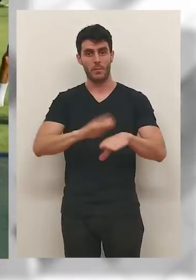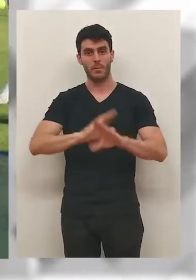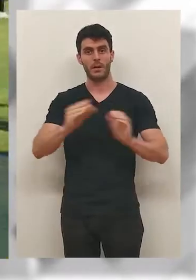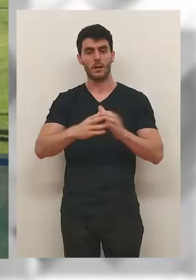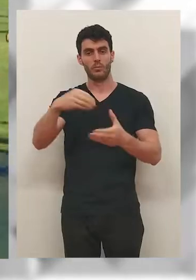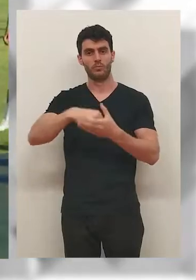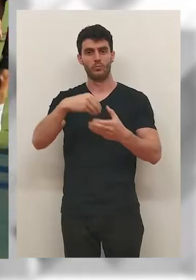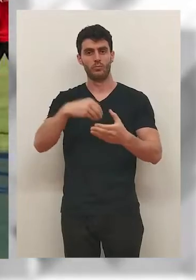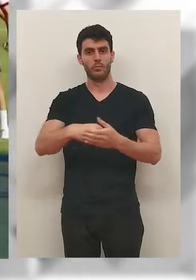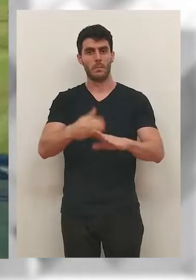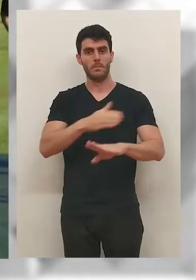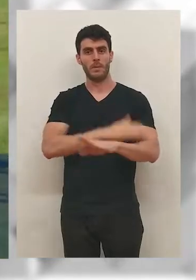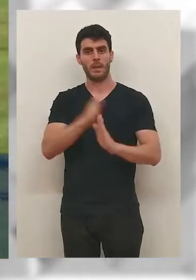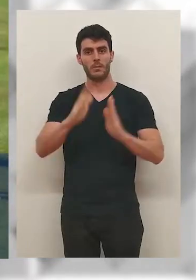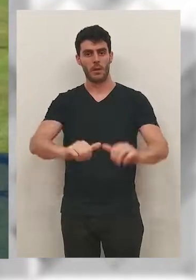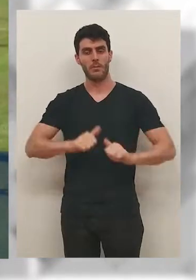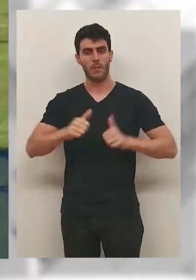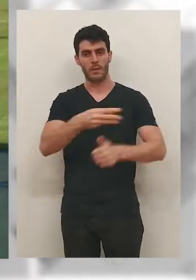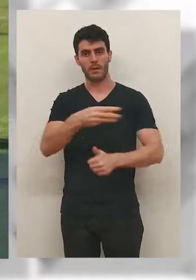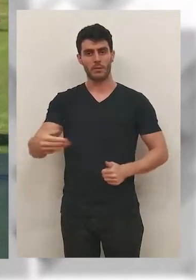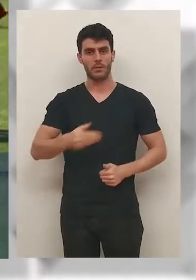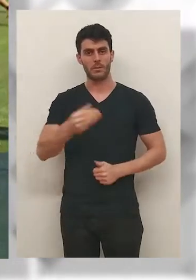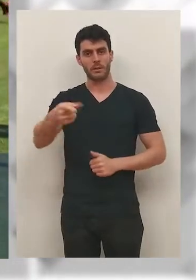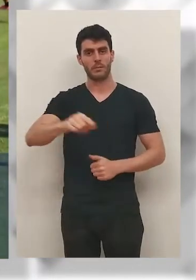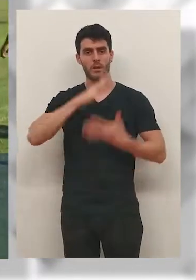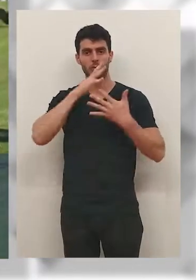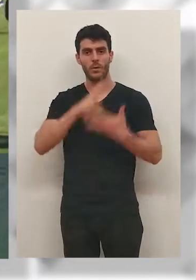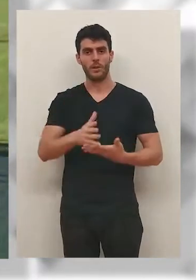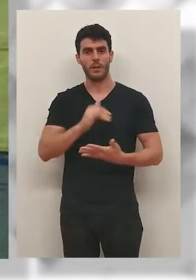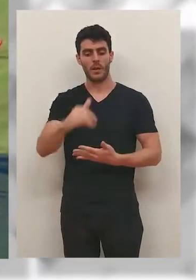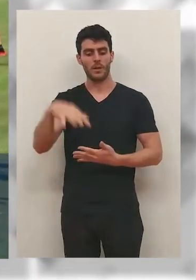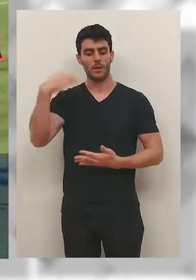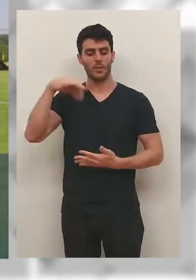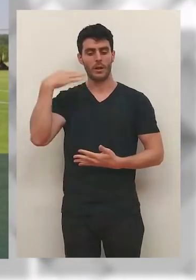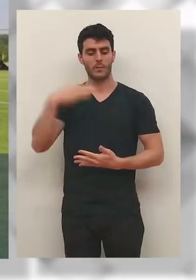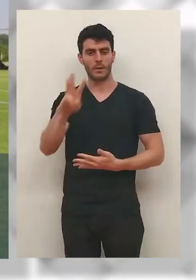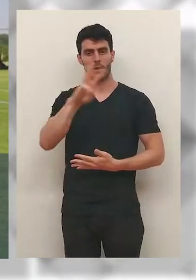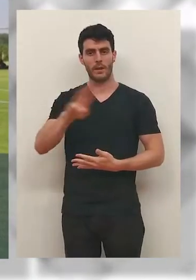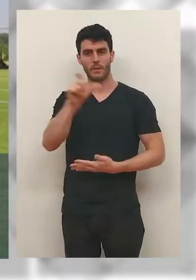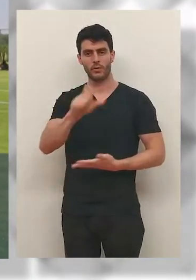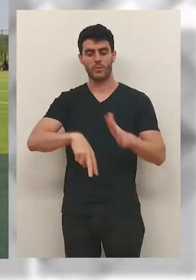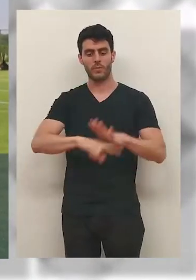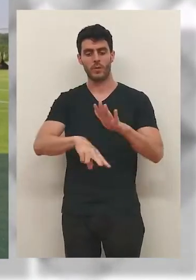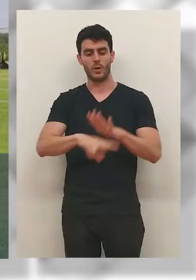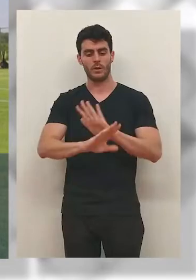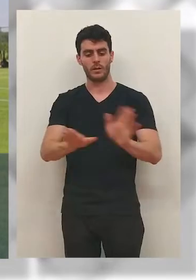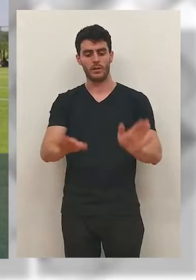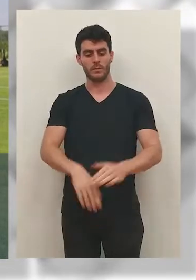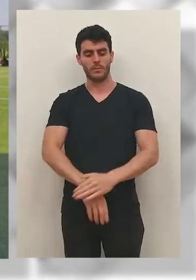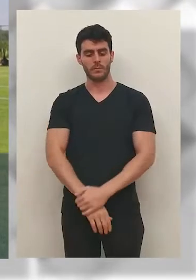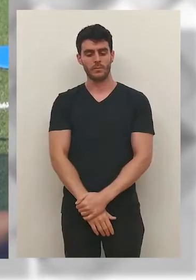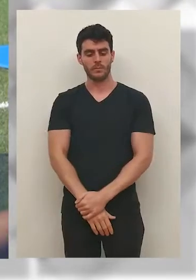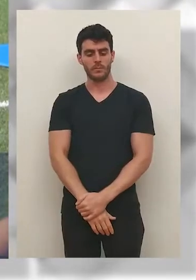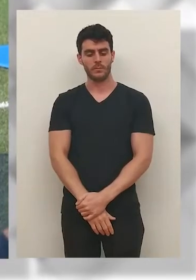trabaja contrarreloj para confeccionar una plantilla que arrancará la pretemporada en apenas tres semanas y que actualmente cuenta con únicamente tres